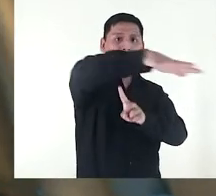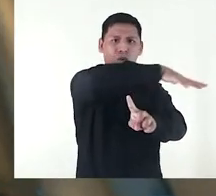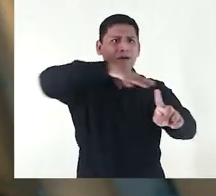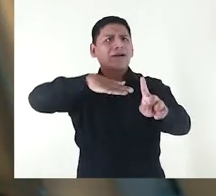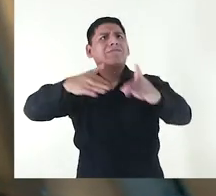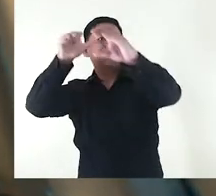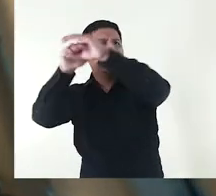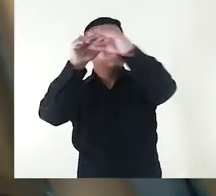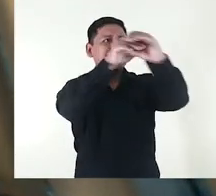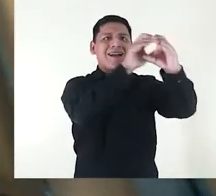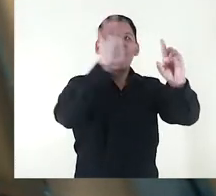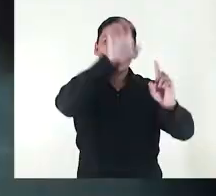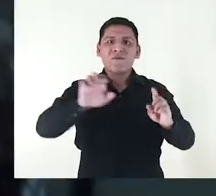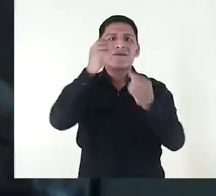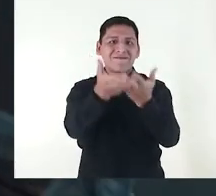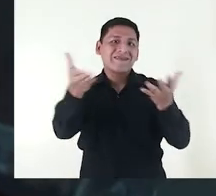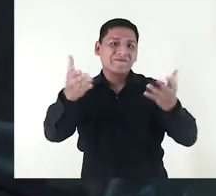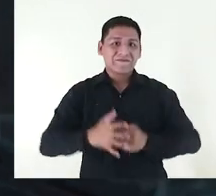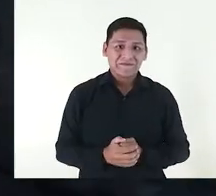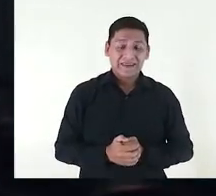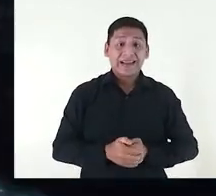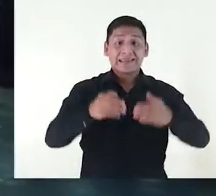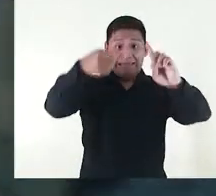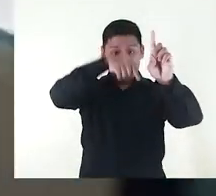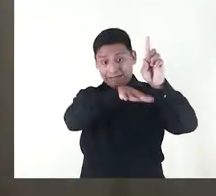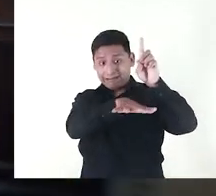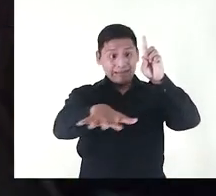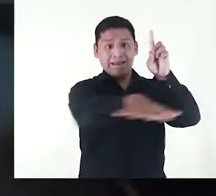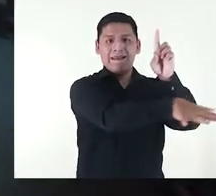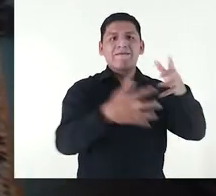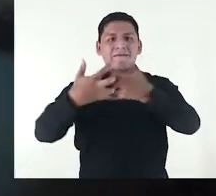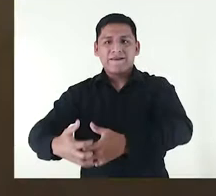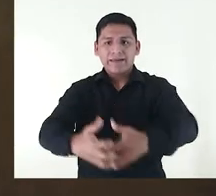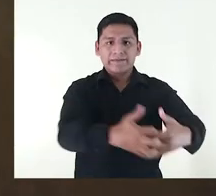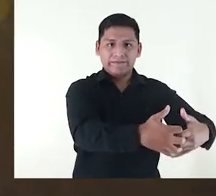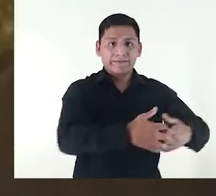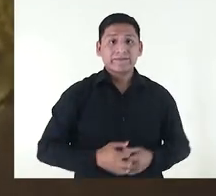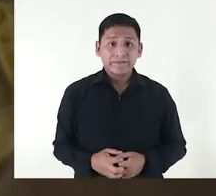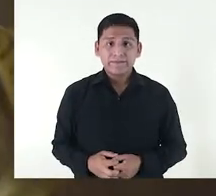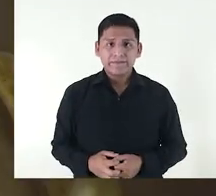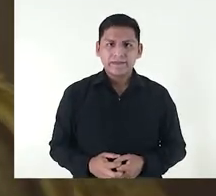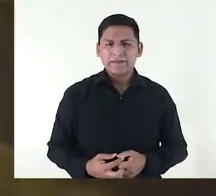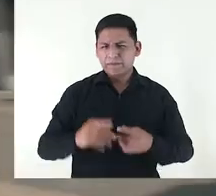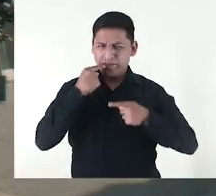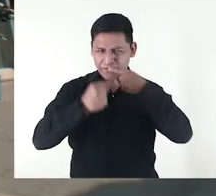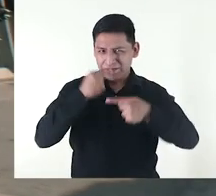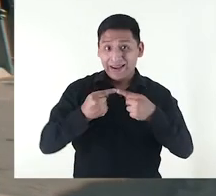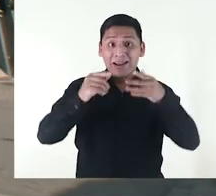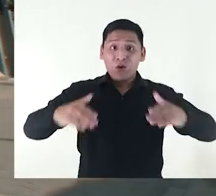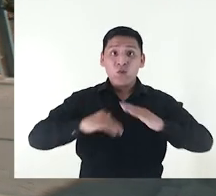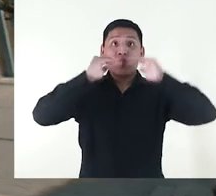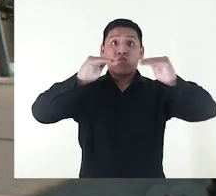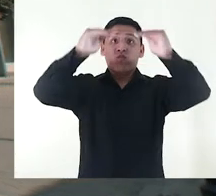funcionaron varias versiones de sucursales de almacenes europeos, mientras que el sótano fungió de pequeña fábrica. Lo